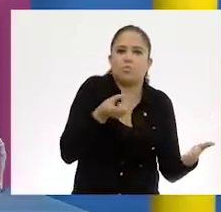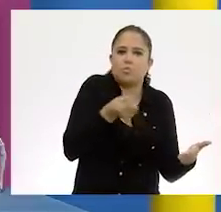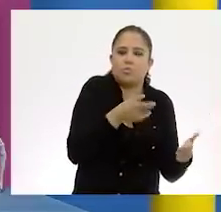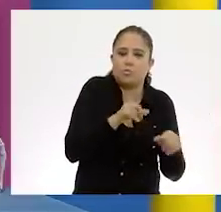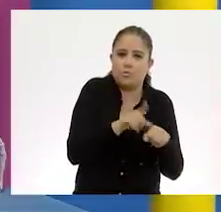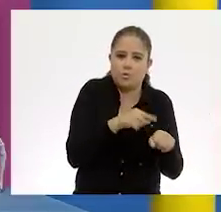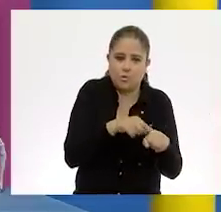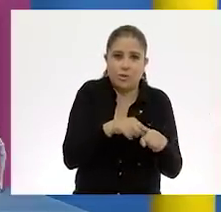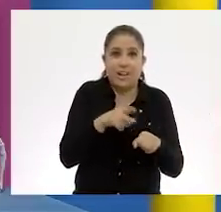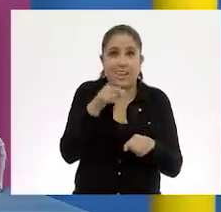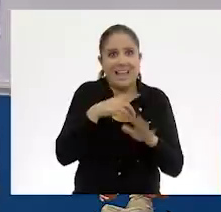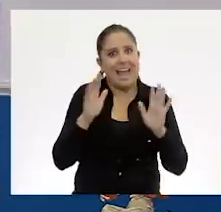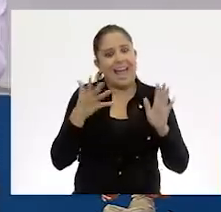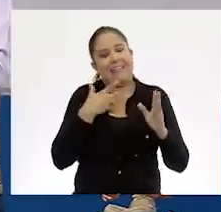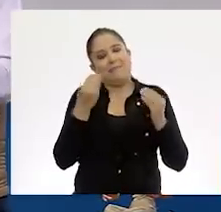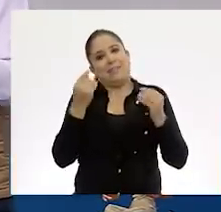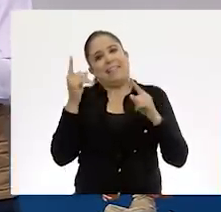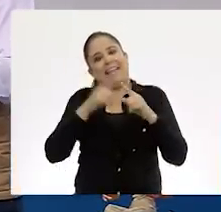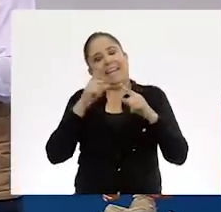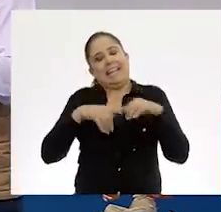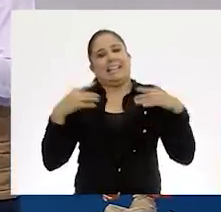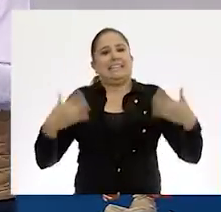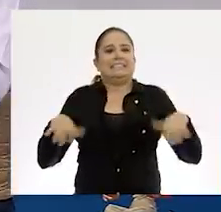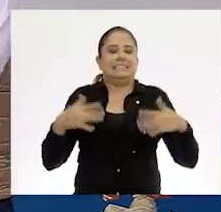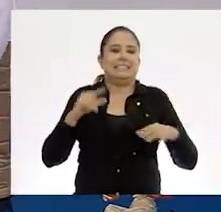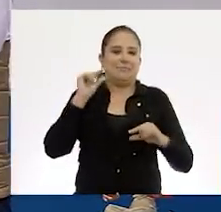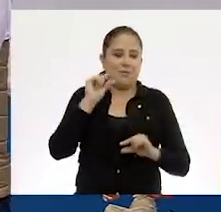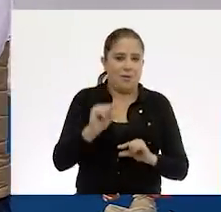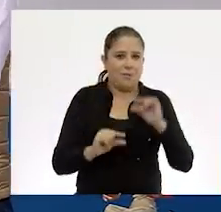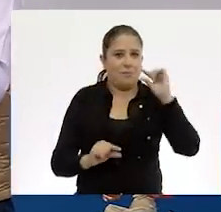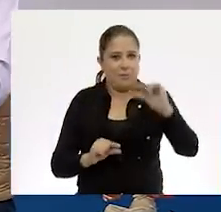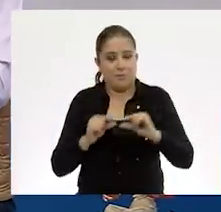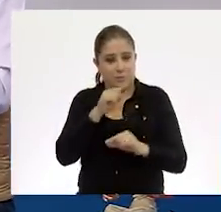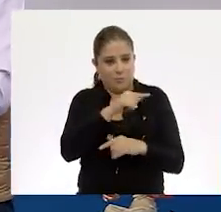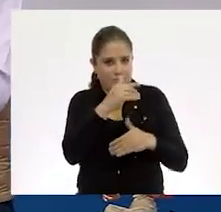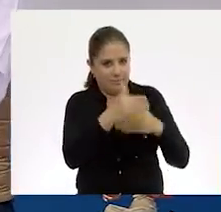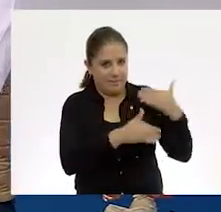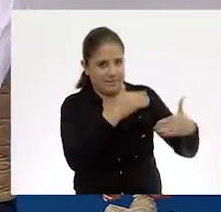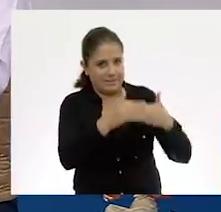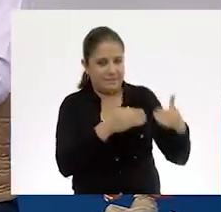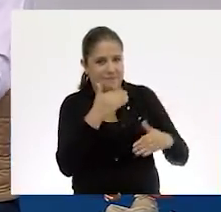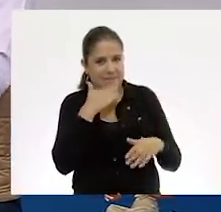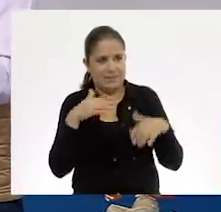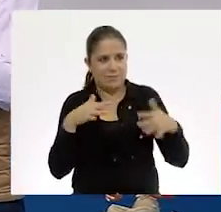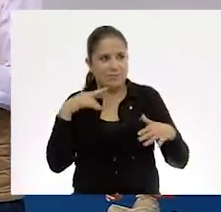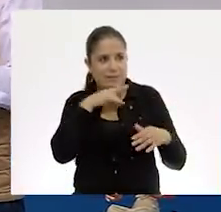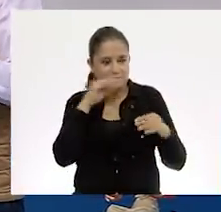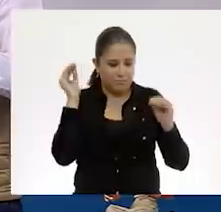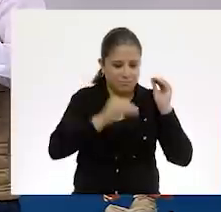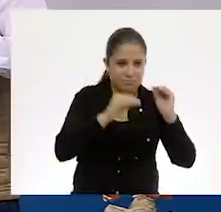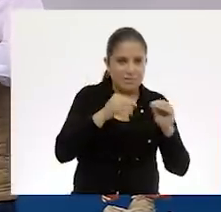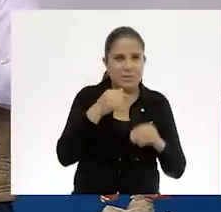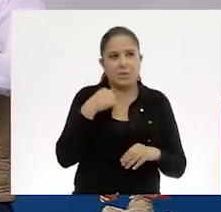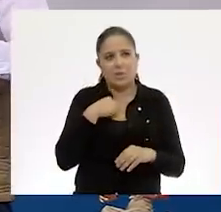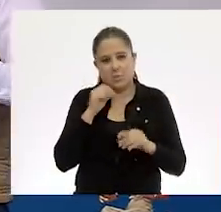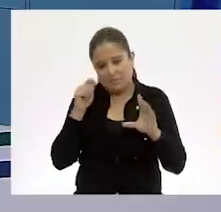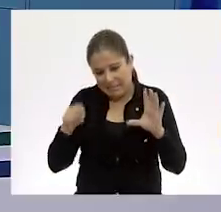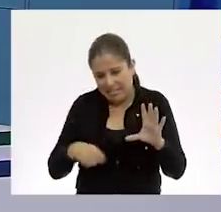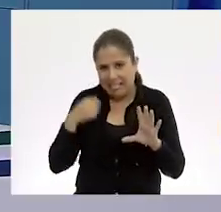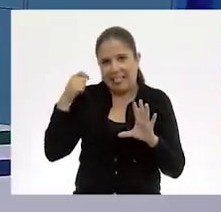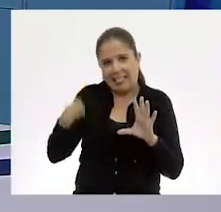ya tenemos tarea, Aníbal. Yo voy poco a poco, tú estás avanzando increíblemente, yo voy muy